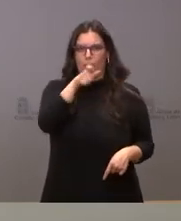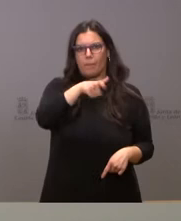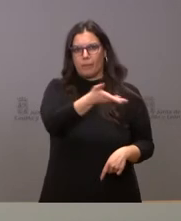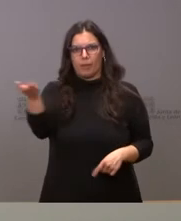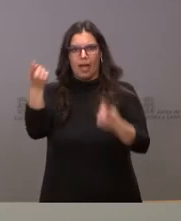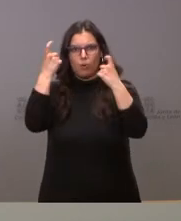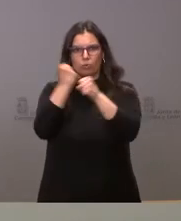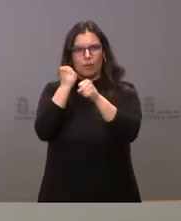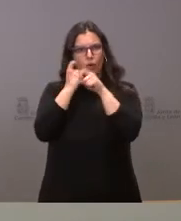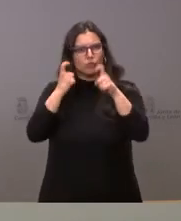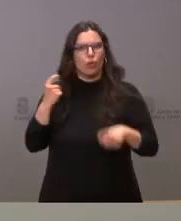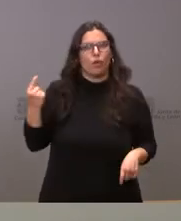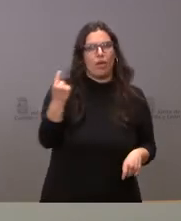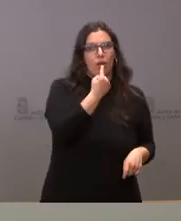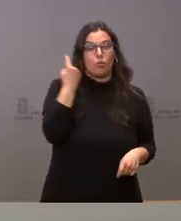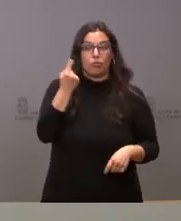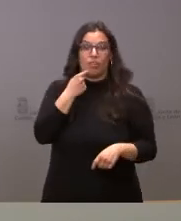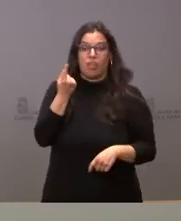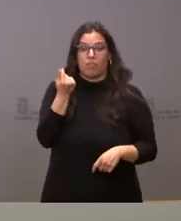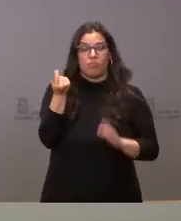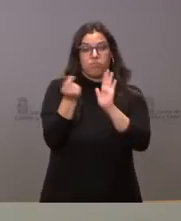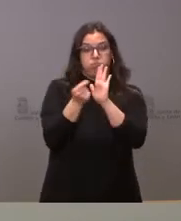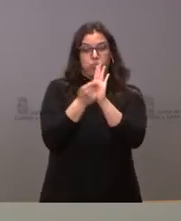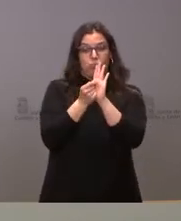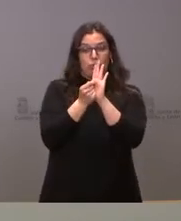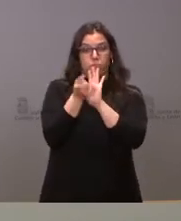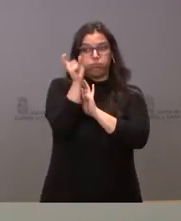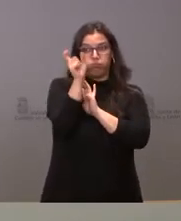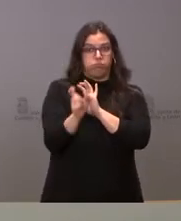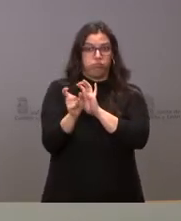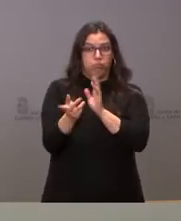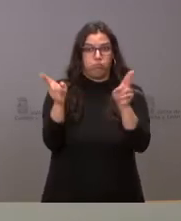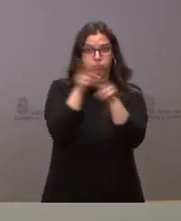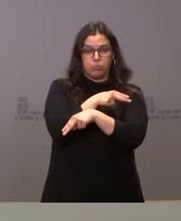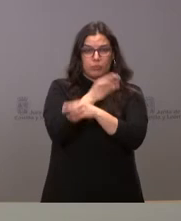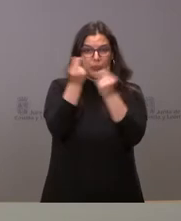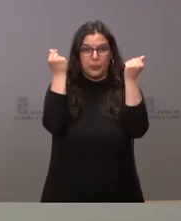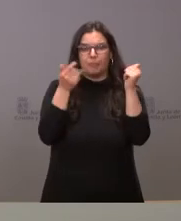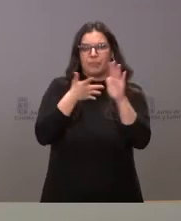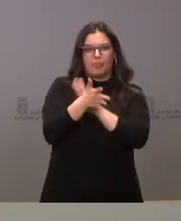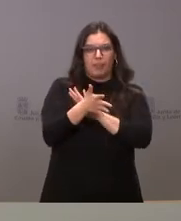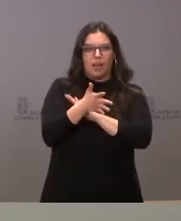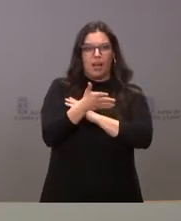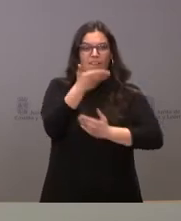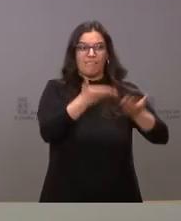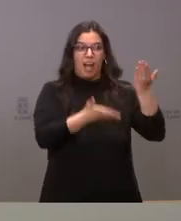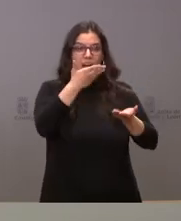idea de desaparición de estas calificaciones numéricas viene a menos valorar el valor del esfuerzo